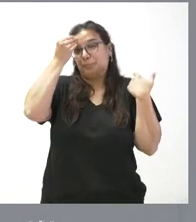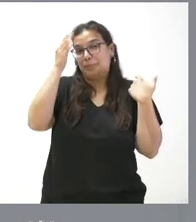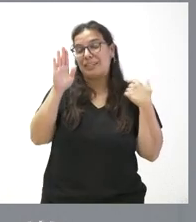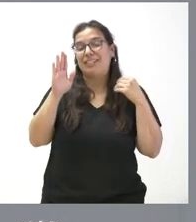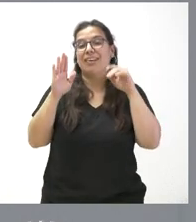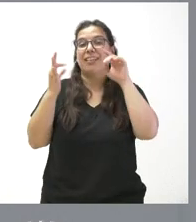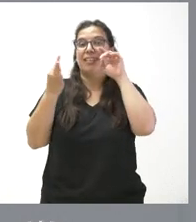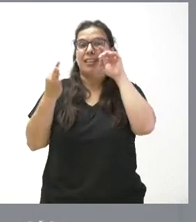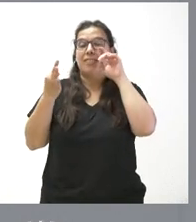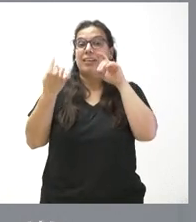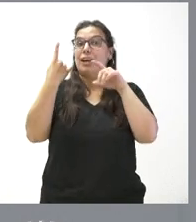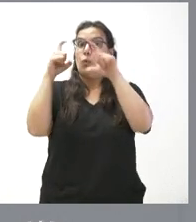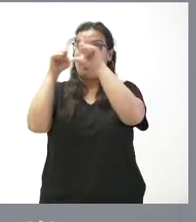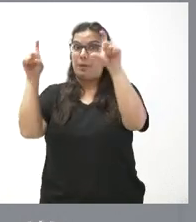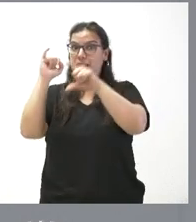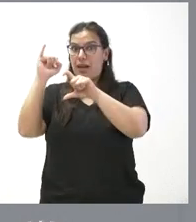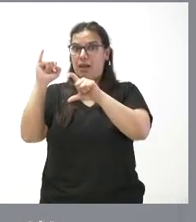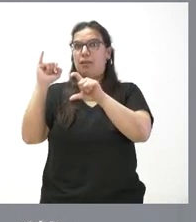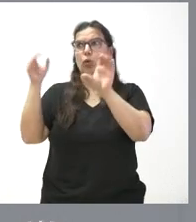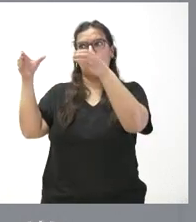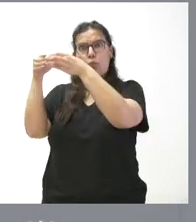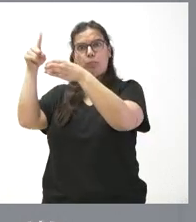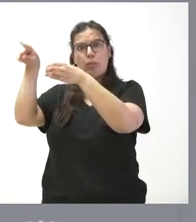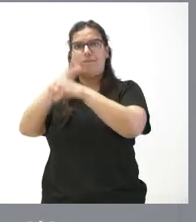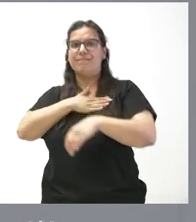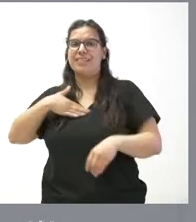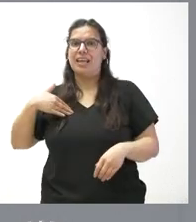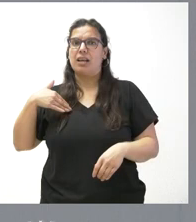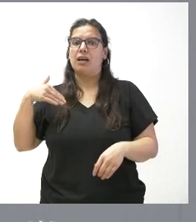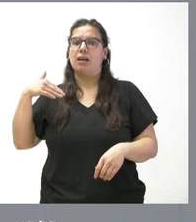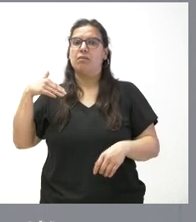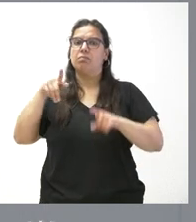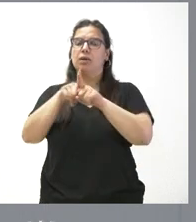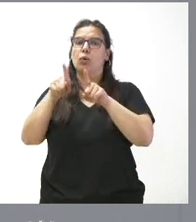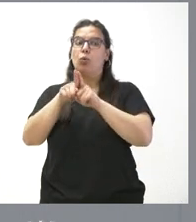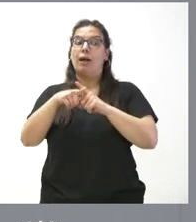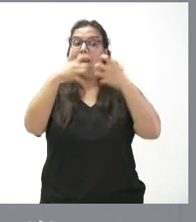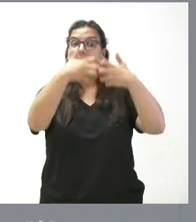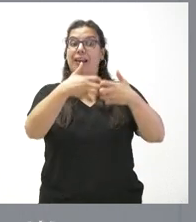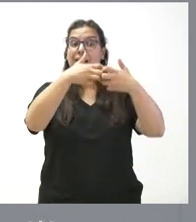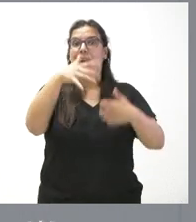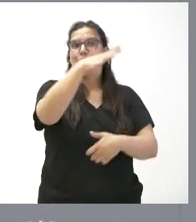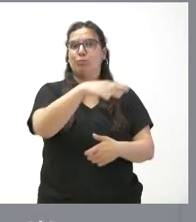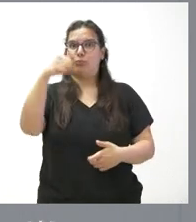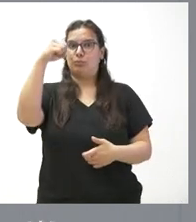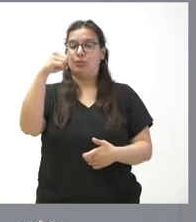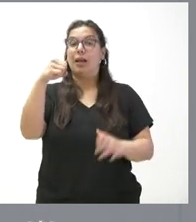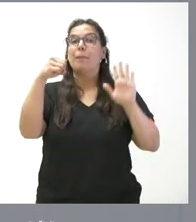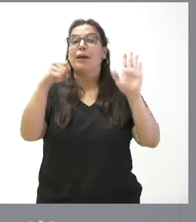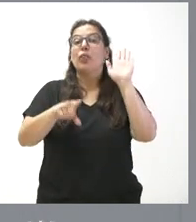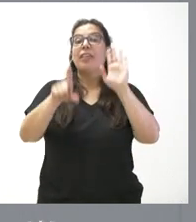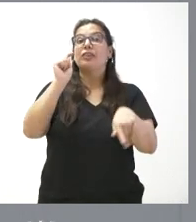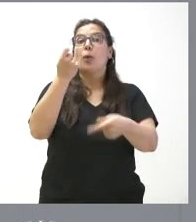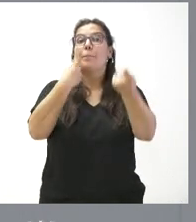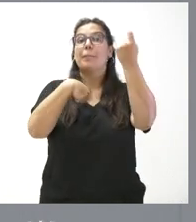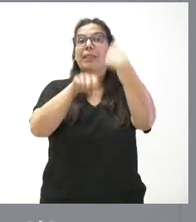empresa y un grupo que quieren adquirir esa instalación, pero la capacidad de decisión sobre su venta